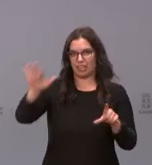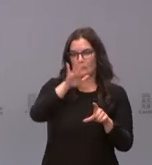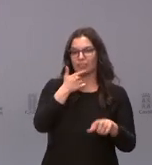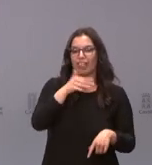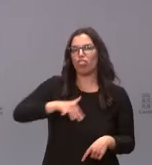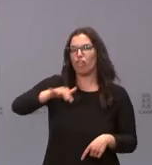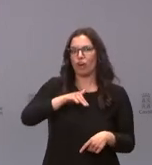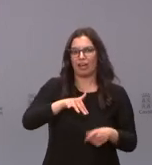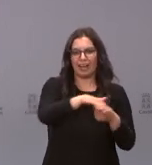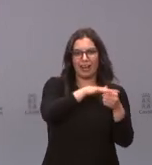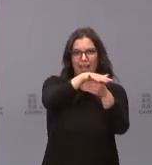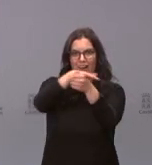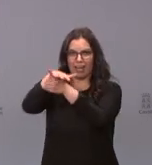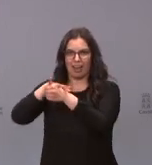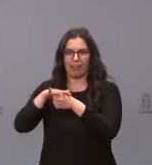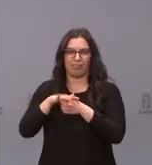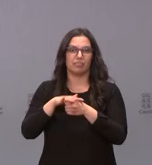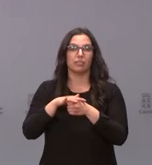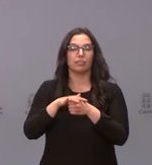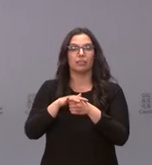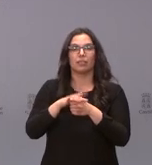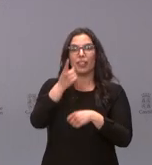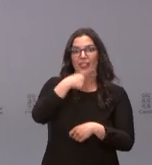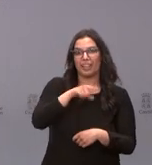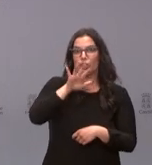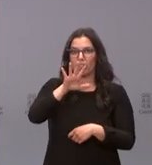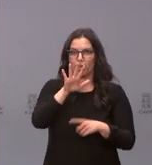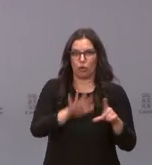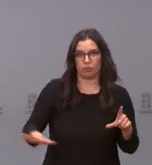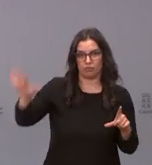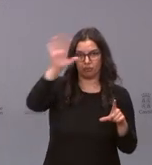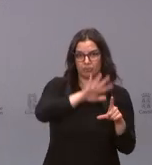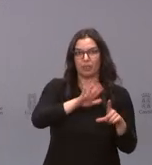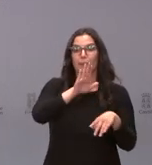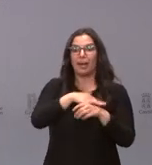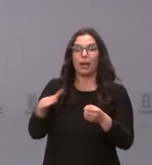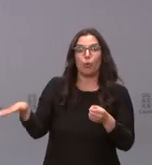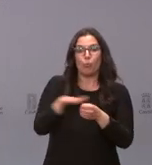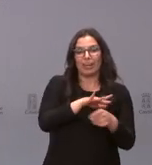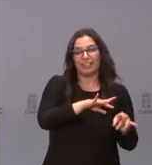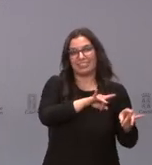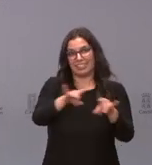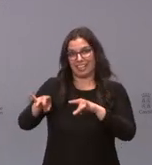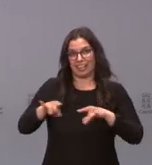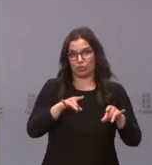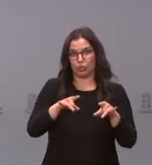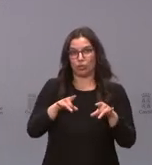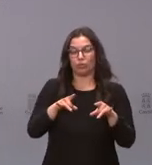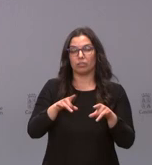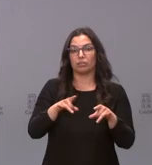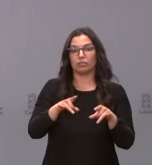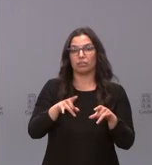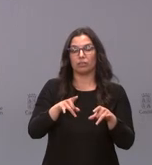zonificaciones de áreas de intervención, que llamamos 105 en toda la comunidad, para cubrir el servicio de manera que,